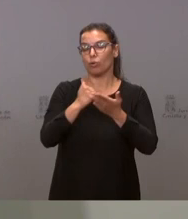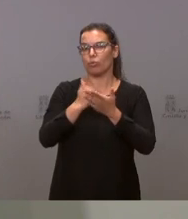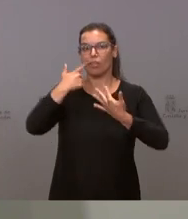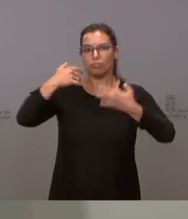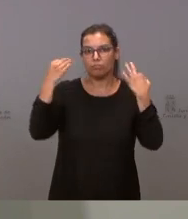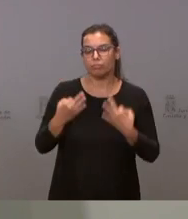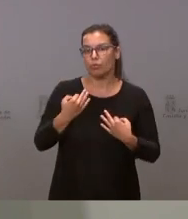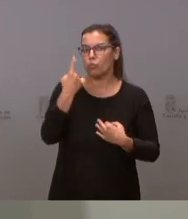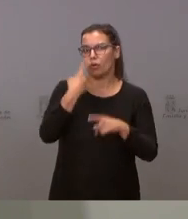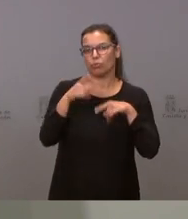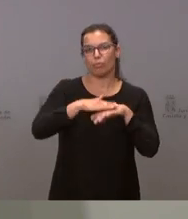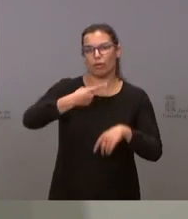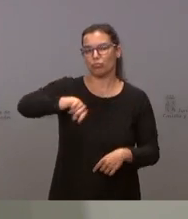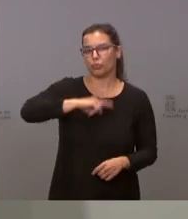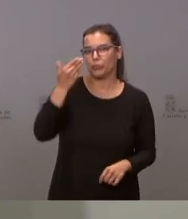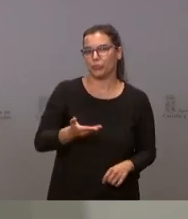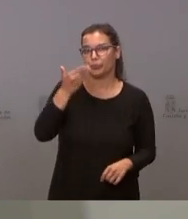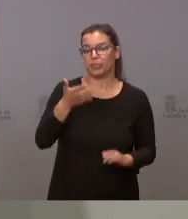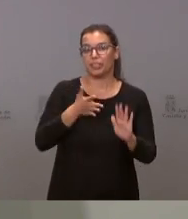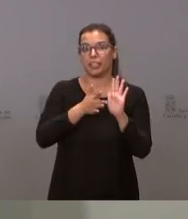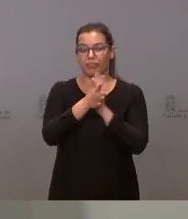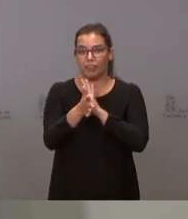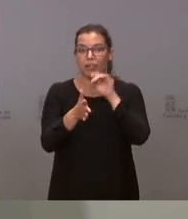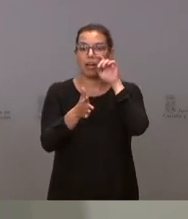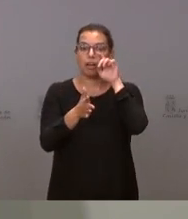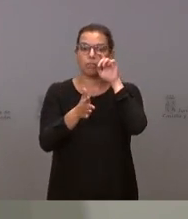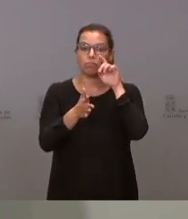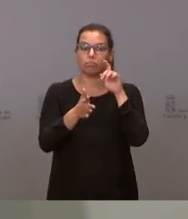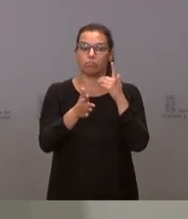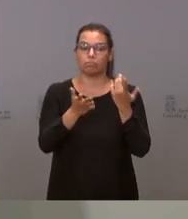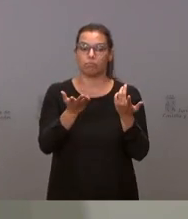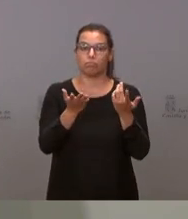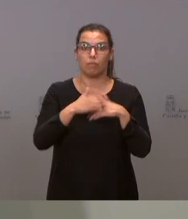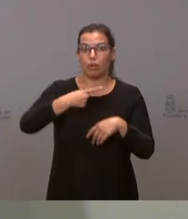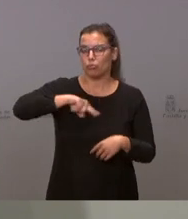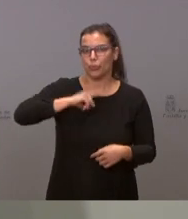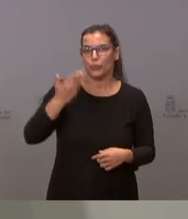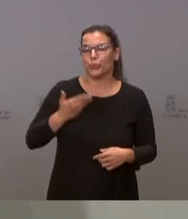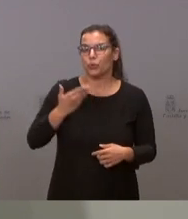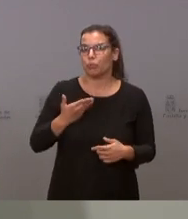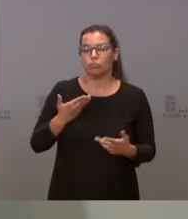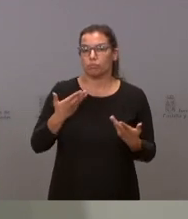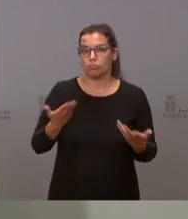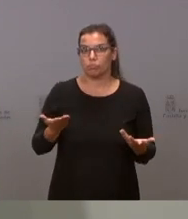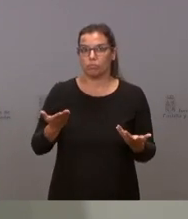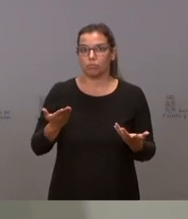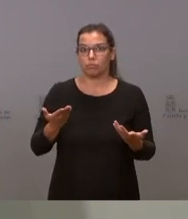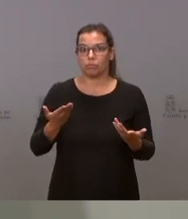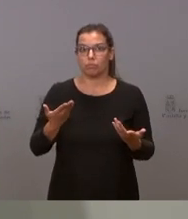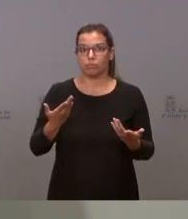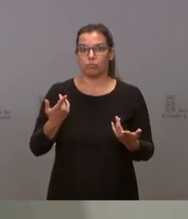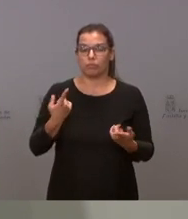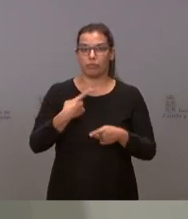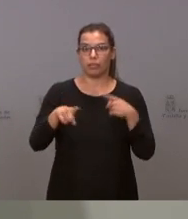para nosotros es esencial, que es que hay un camino entre el suicidio,